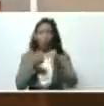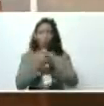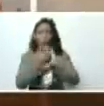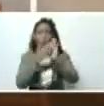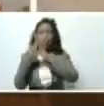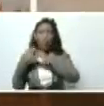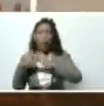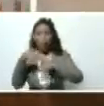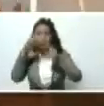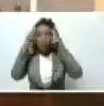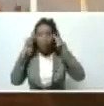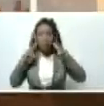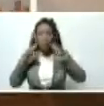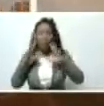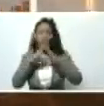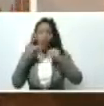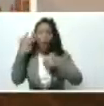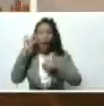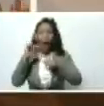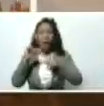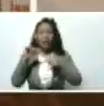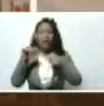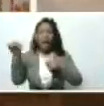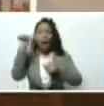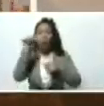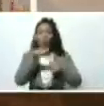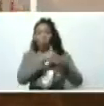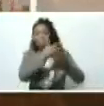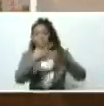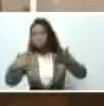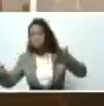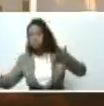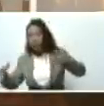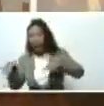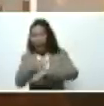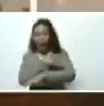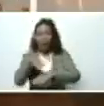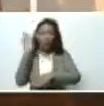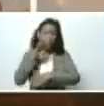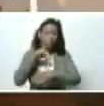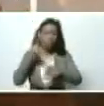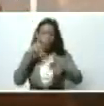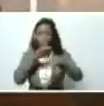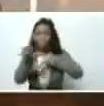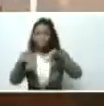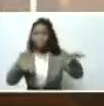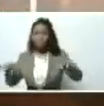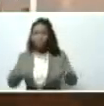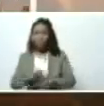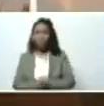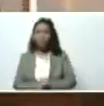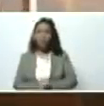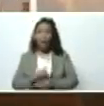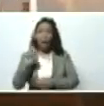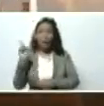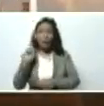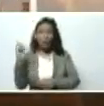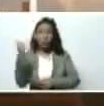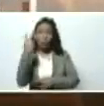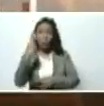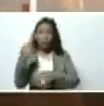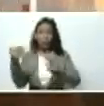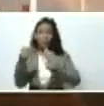lo que arrastró las quebradas, nosotros estamos activos, mi comandante, esta quebrada Caravaggio es la más afectada,